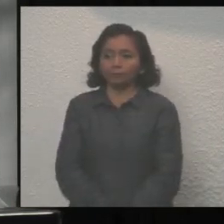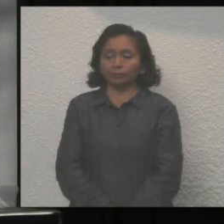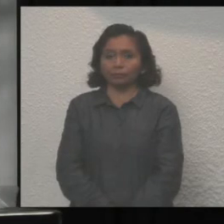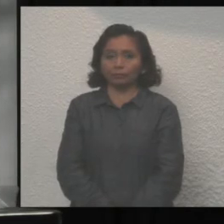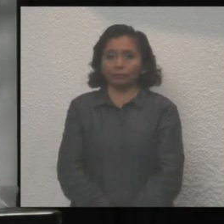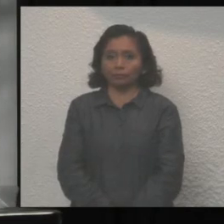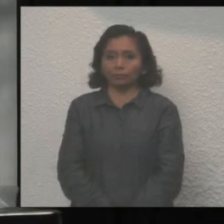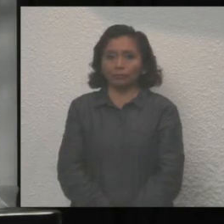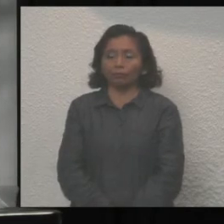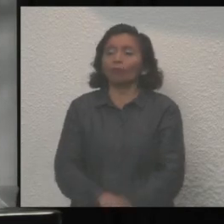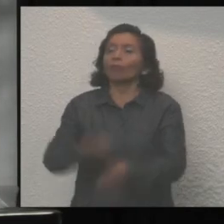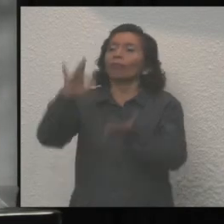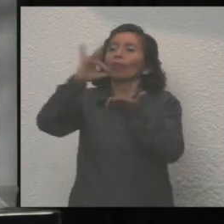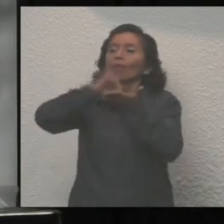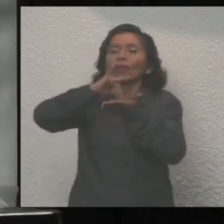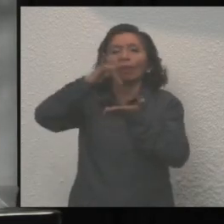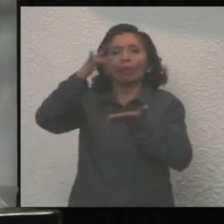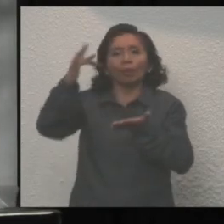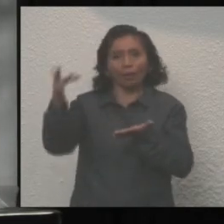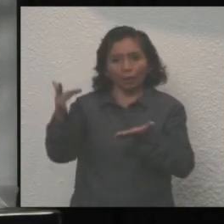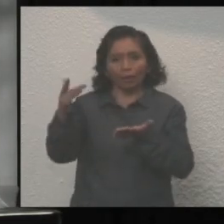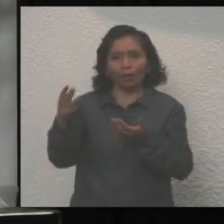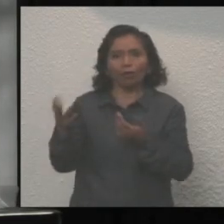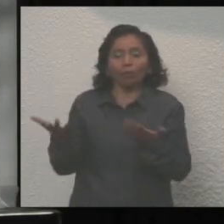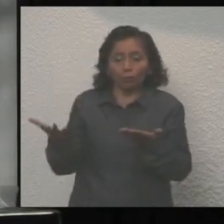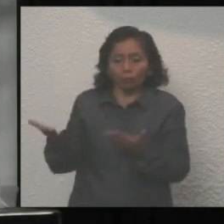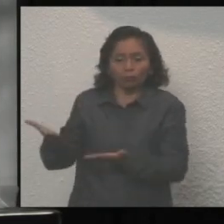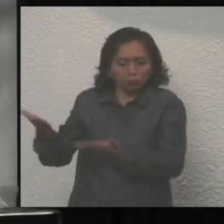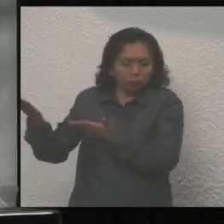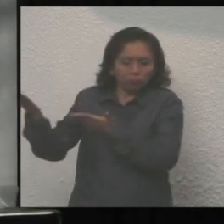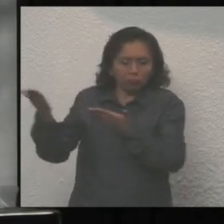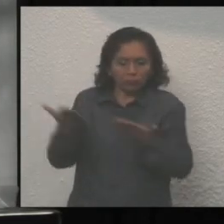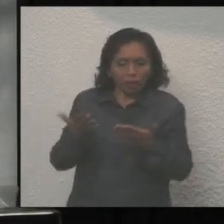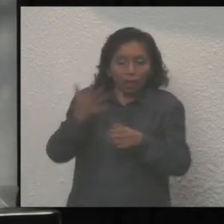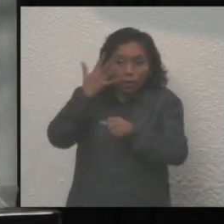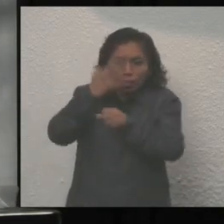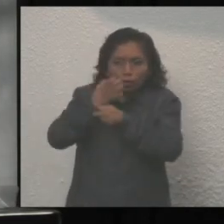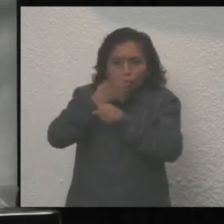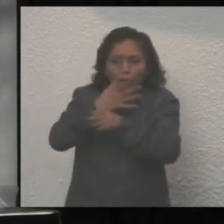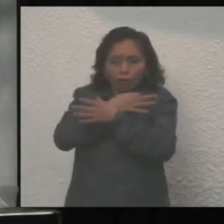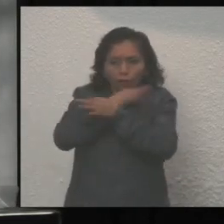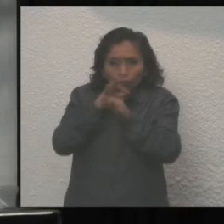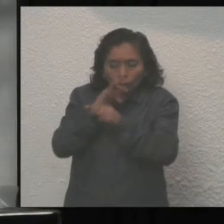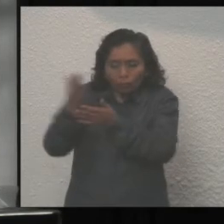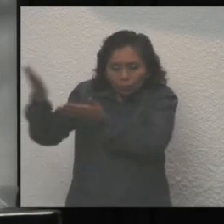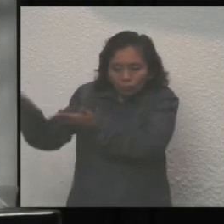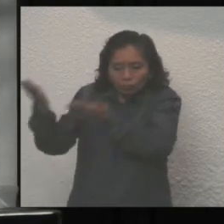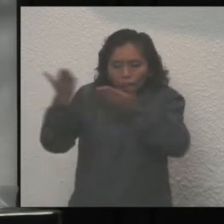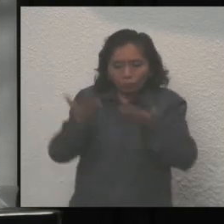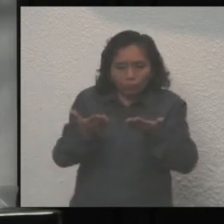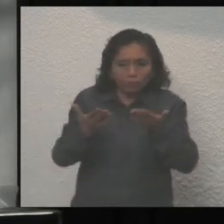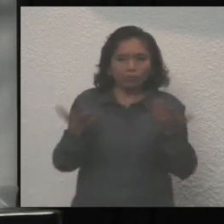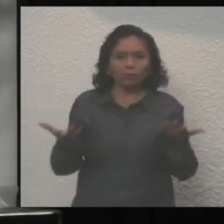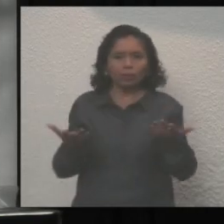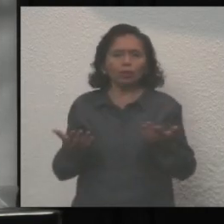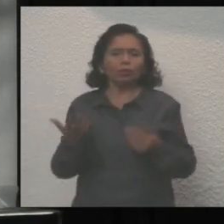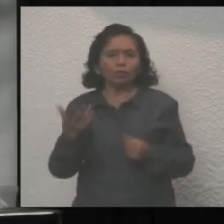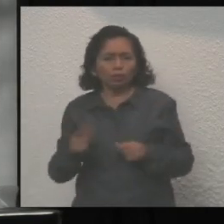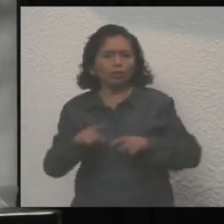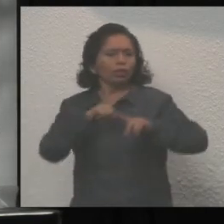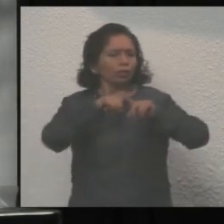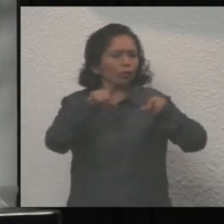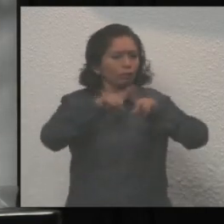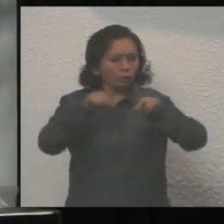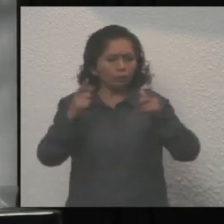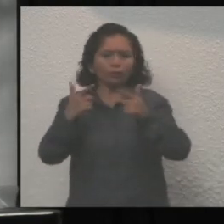Le agradecemos por venir a dar este informe, a poder escuchar los posicionamientos de las